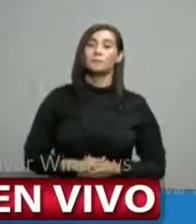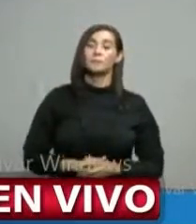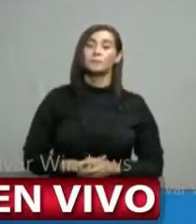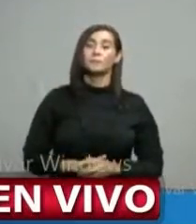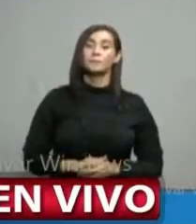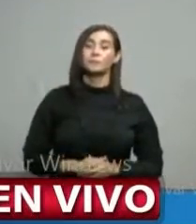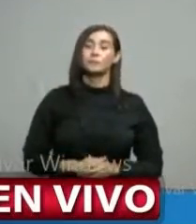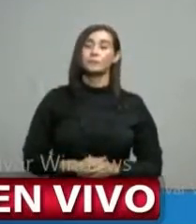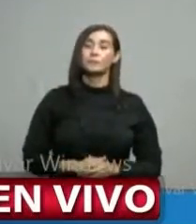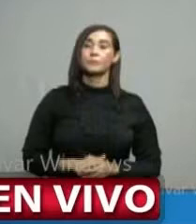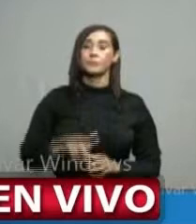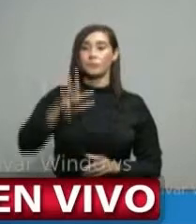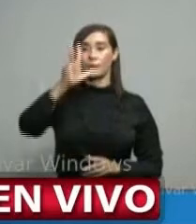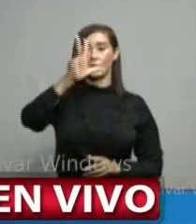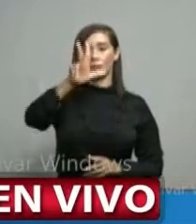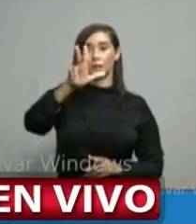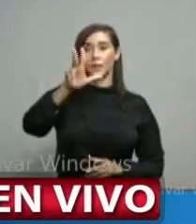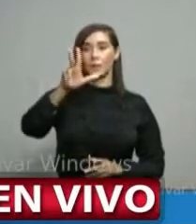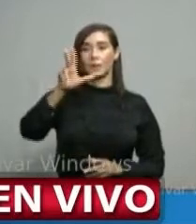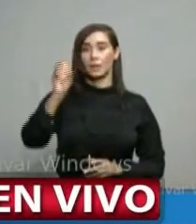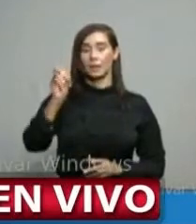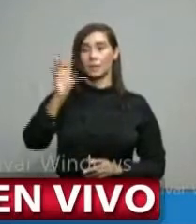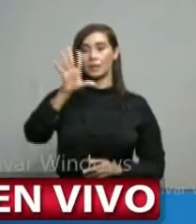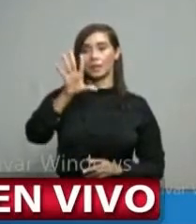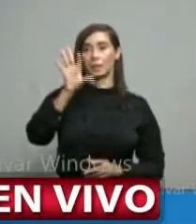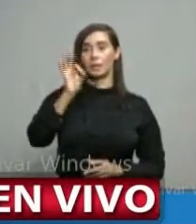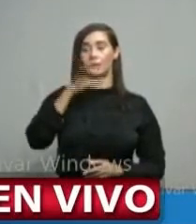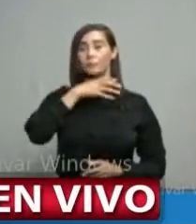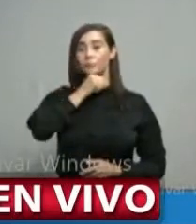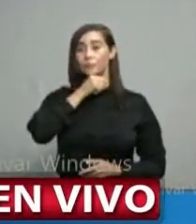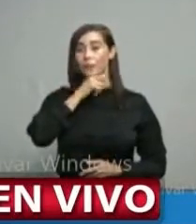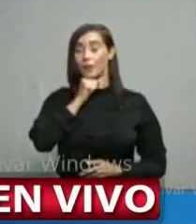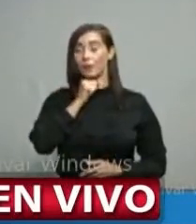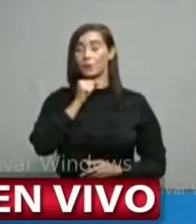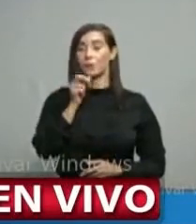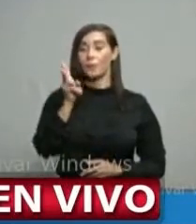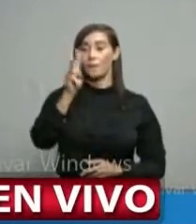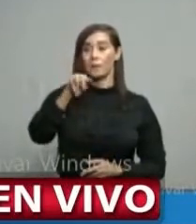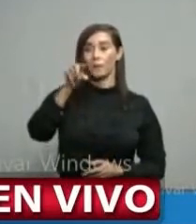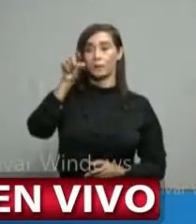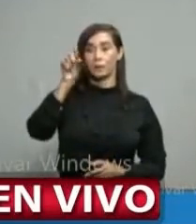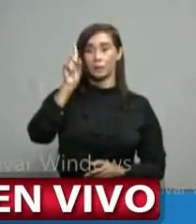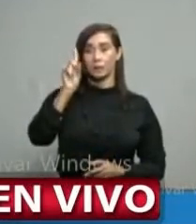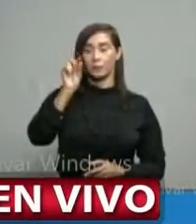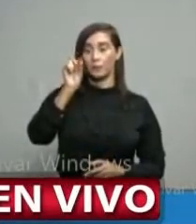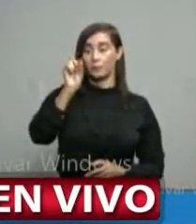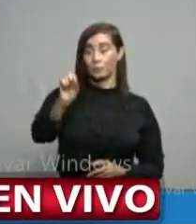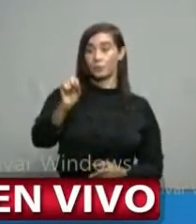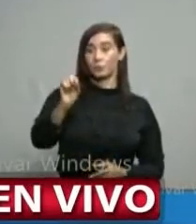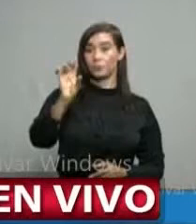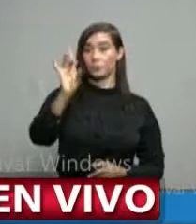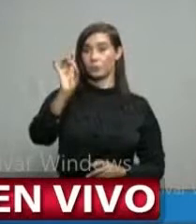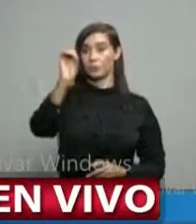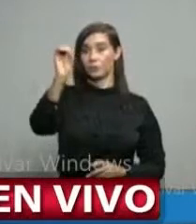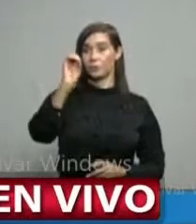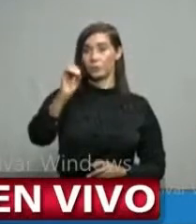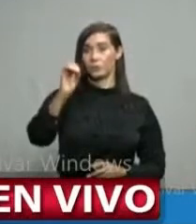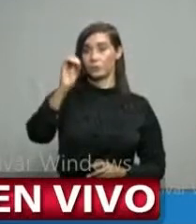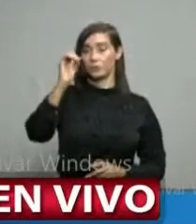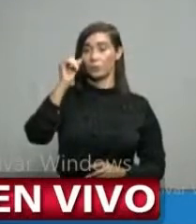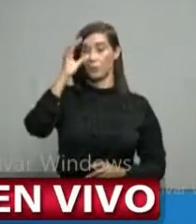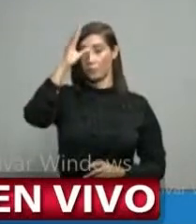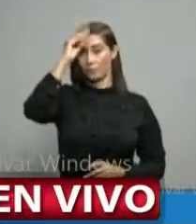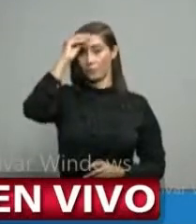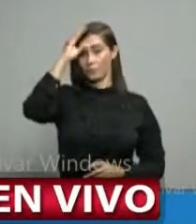30 a 39 años, 21.8% femenino, 21.4